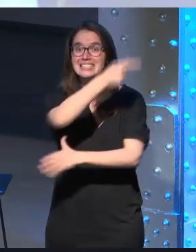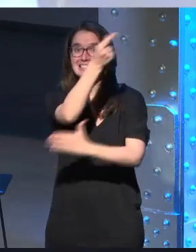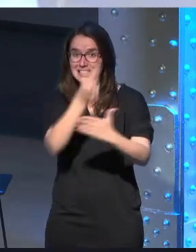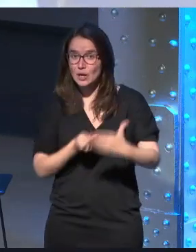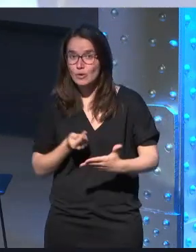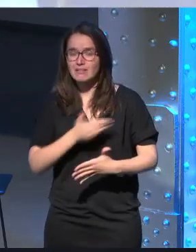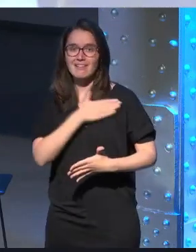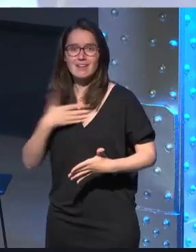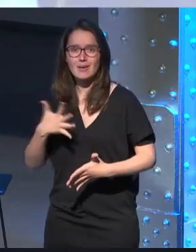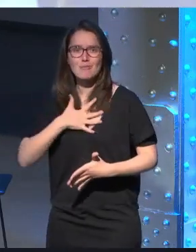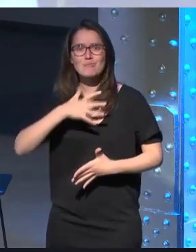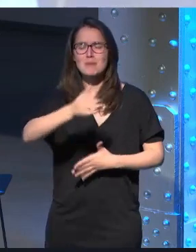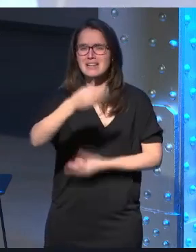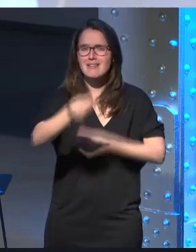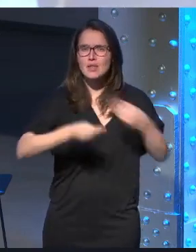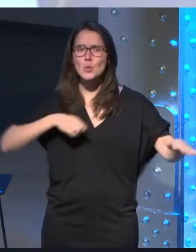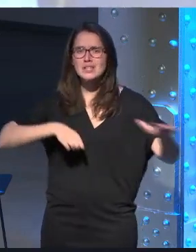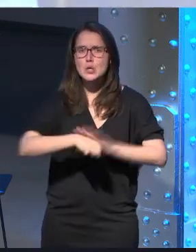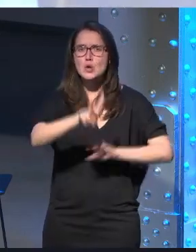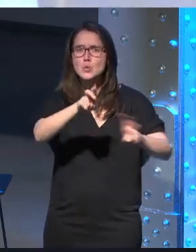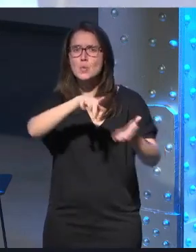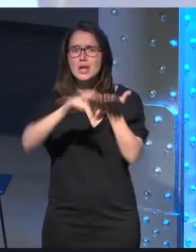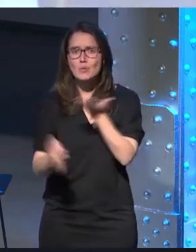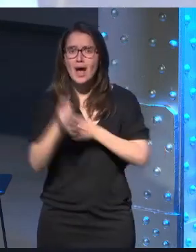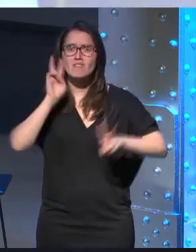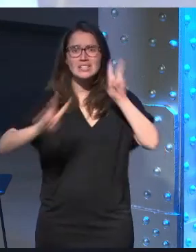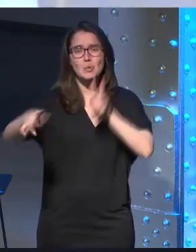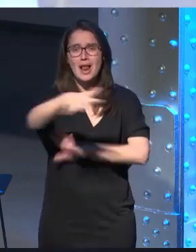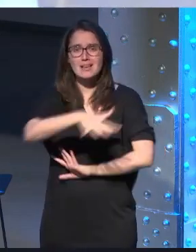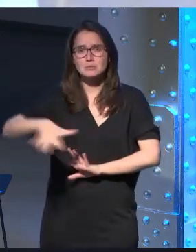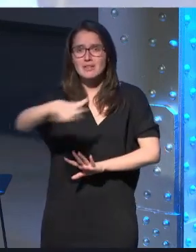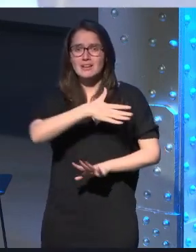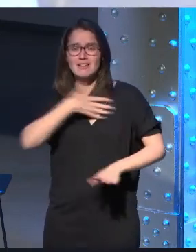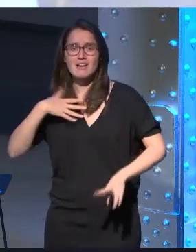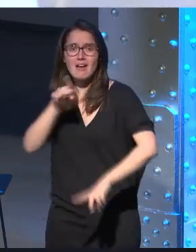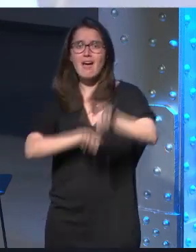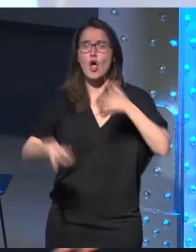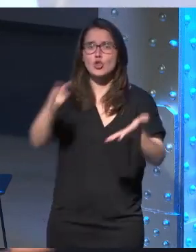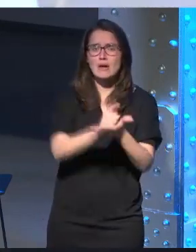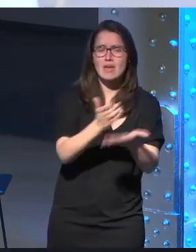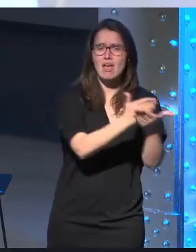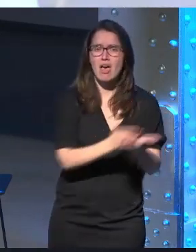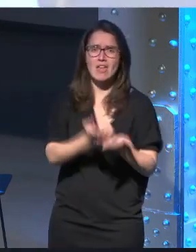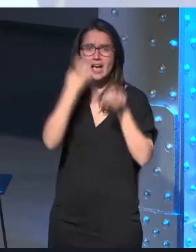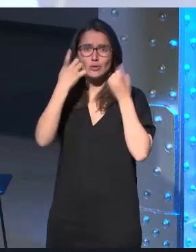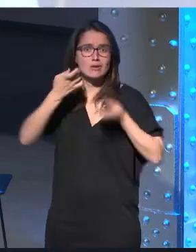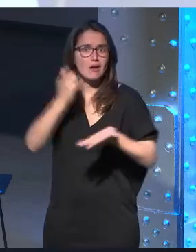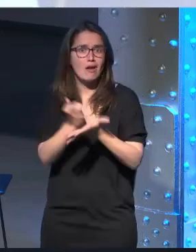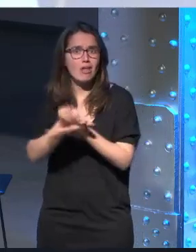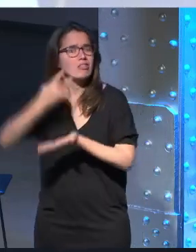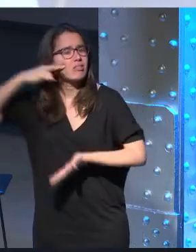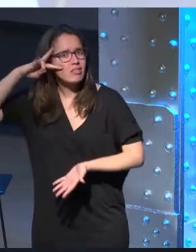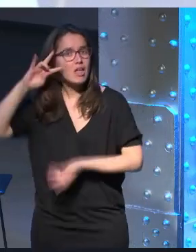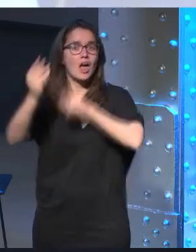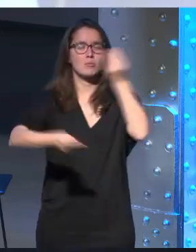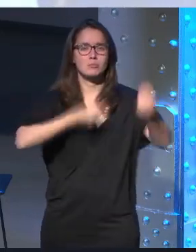que quieran atreverse a desarrollar un nuevo lenguaje visual y espacial que quieran volver a ser estudiantes a experimentar a